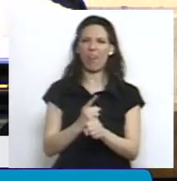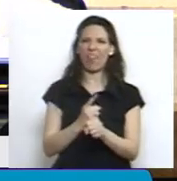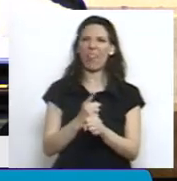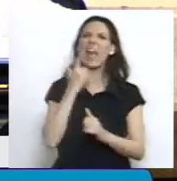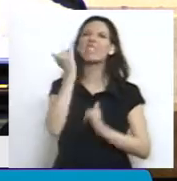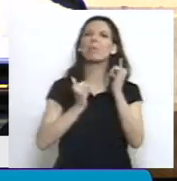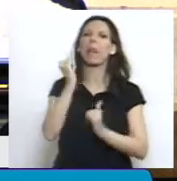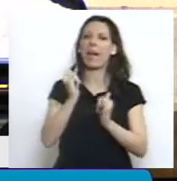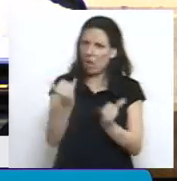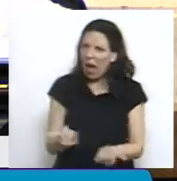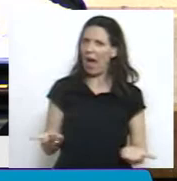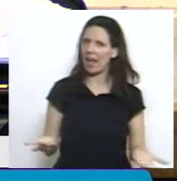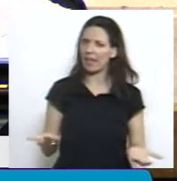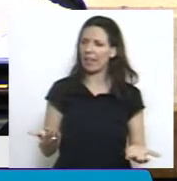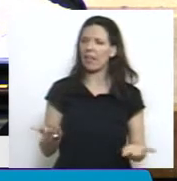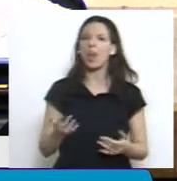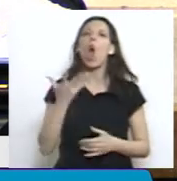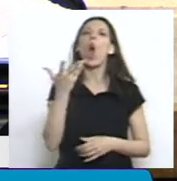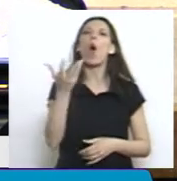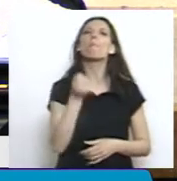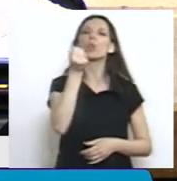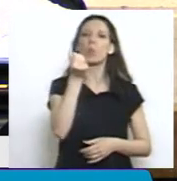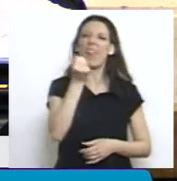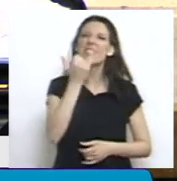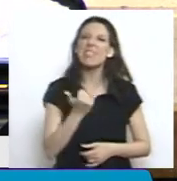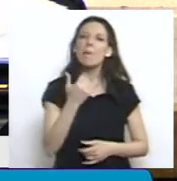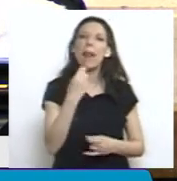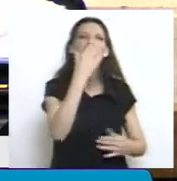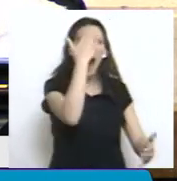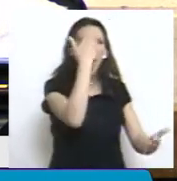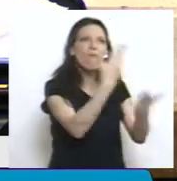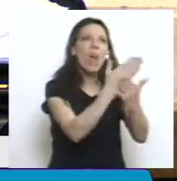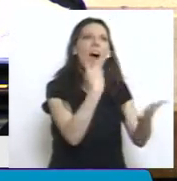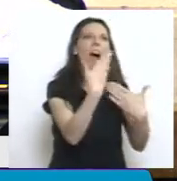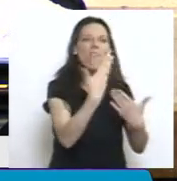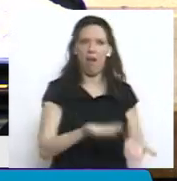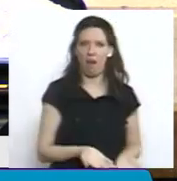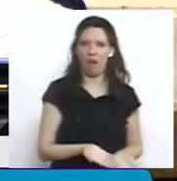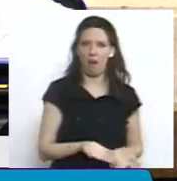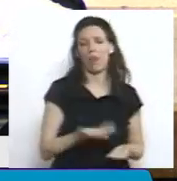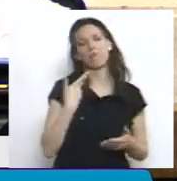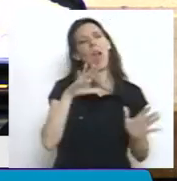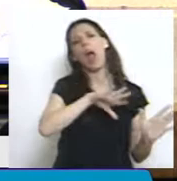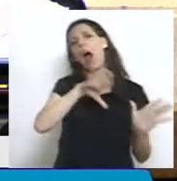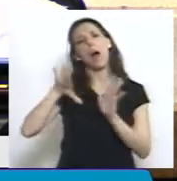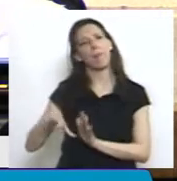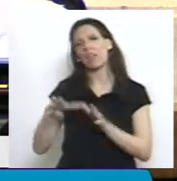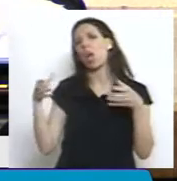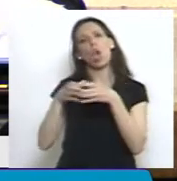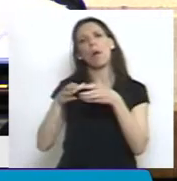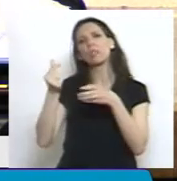las explicaciones porque han tenido la oportunidad de consultar en persona. amén del tratamiento que se ha dado en la comisión